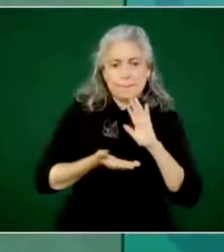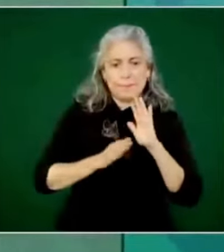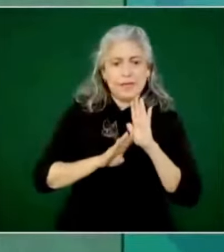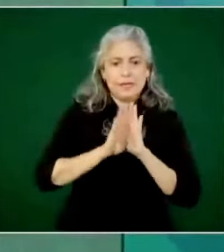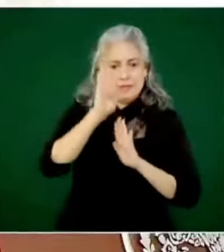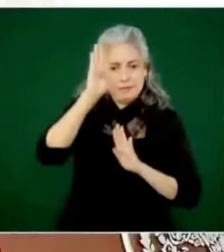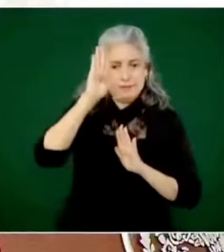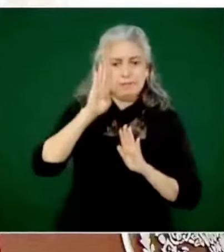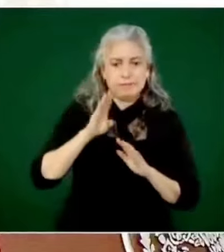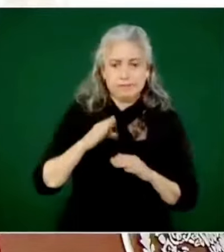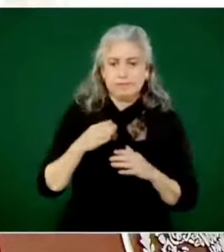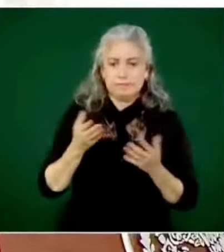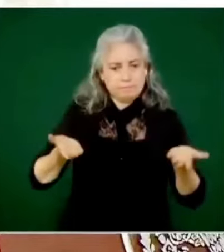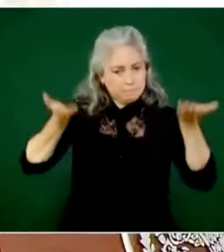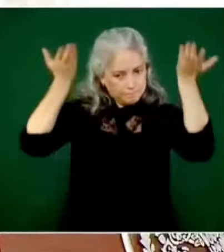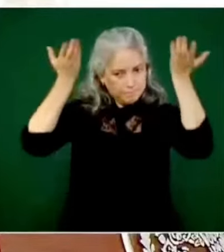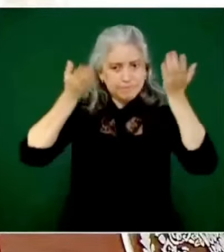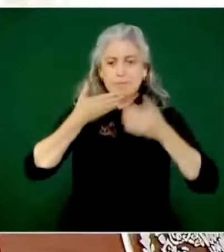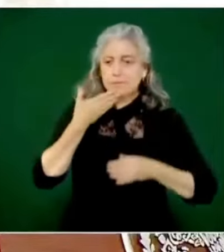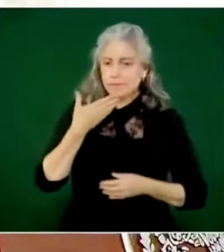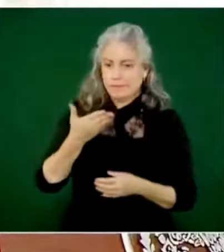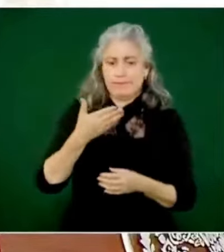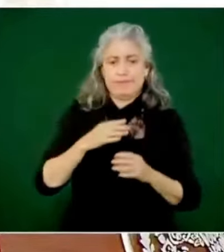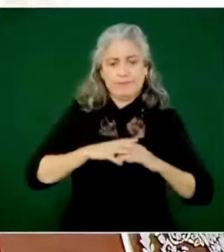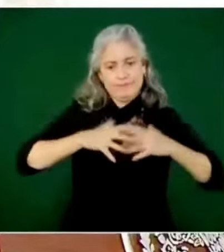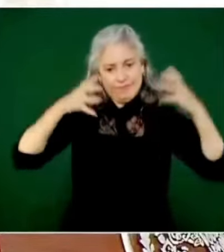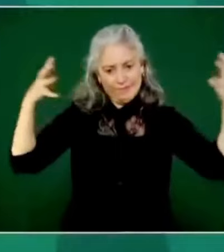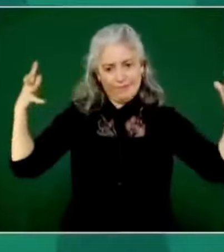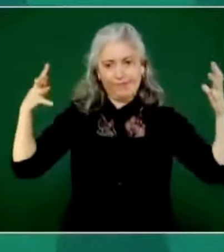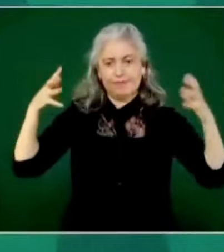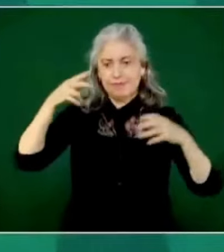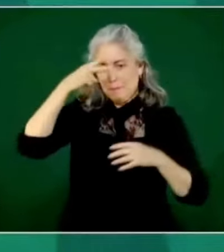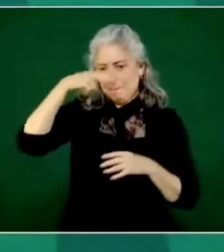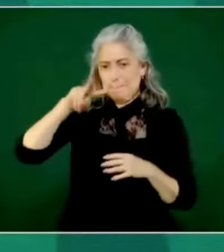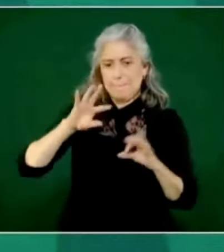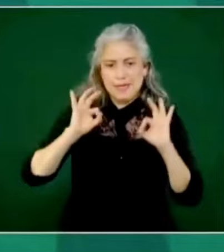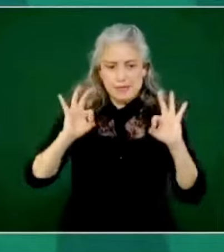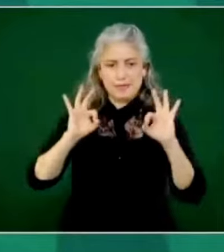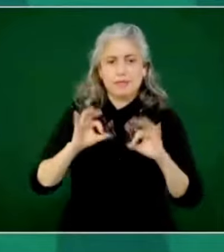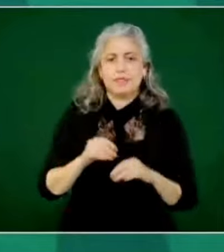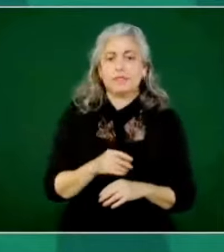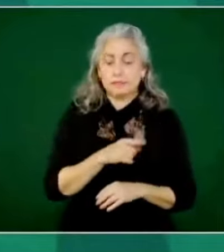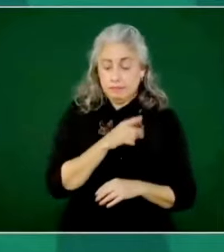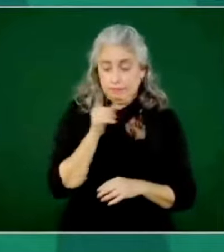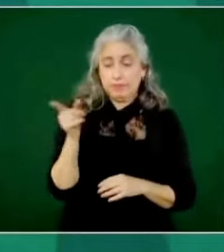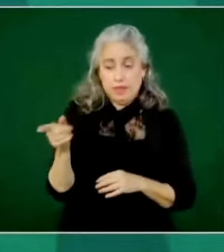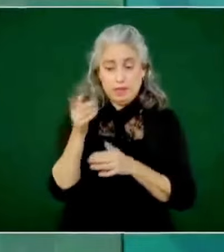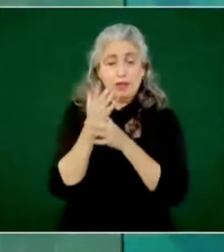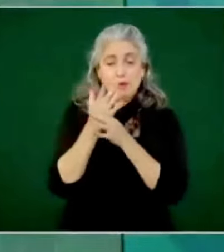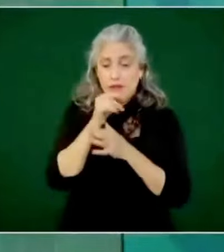engrandecimiento de nuestro país. Libertad religiosa.